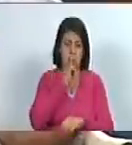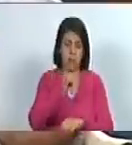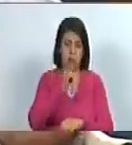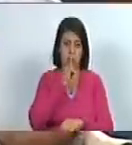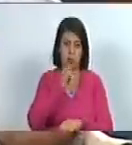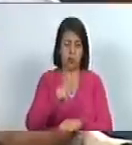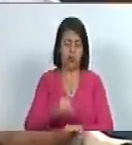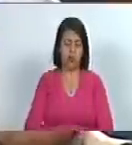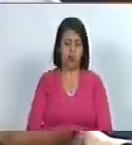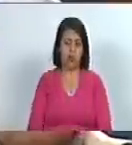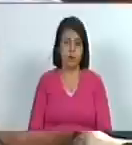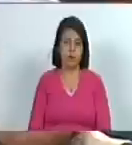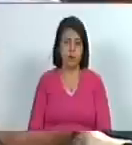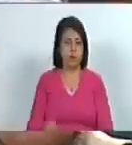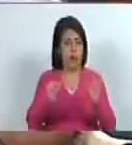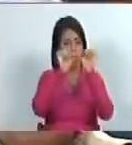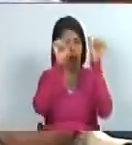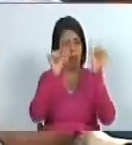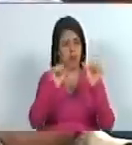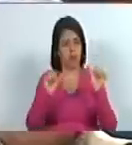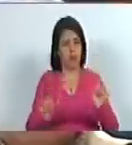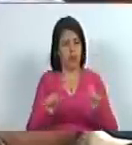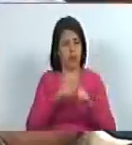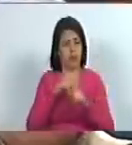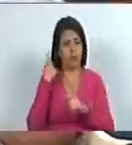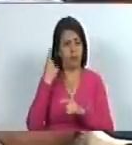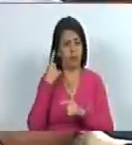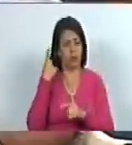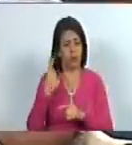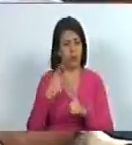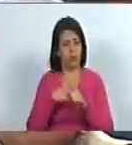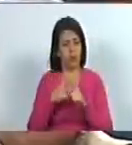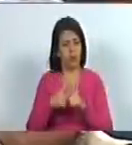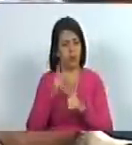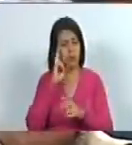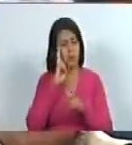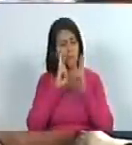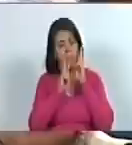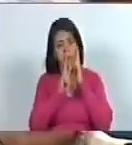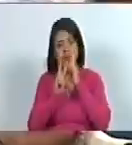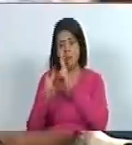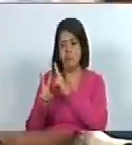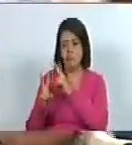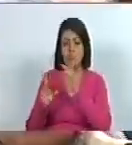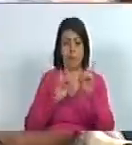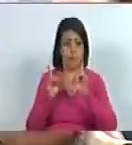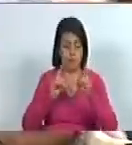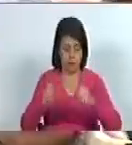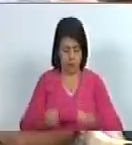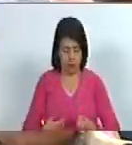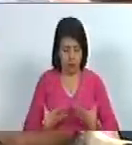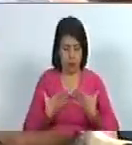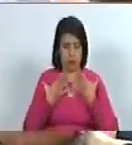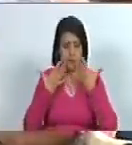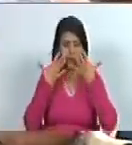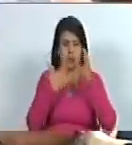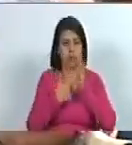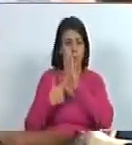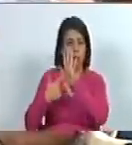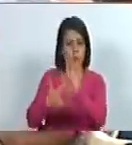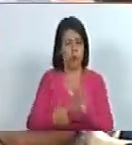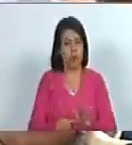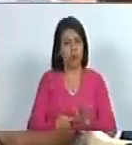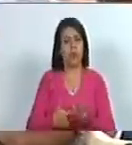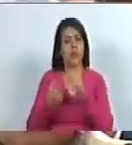nefasto el artista plástico no es sólo contemplativo sino que dinamiza el espíritu creador refleja la